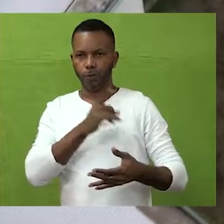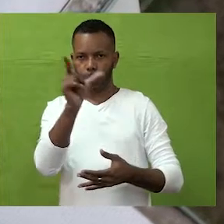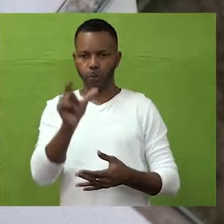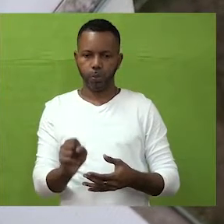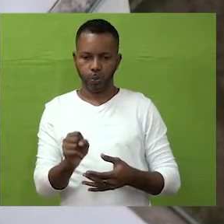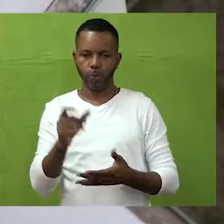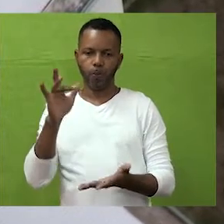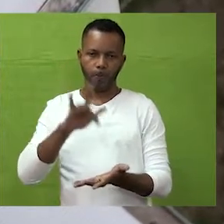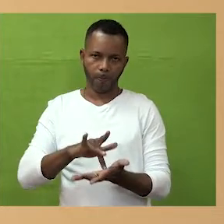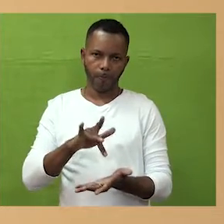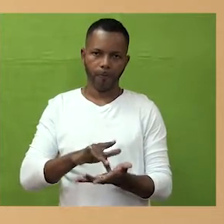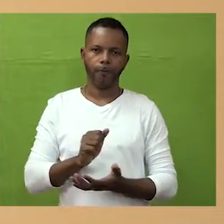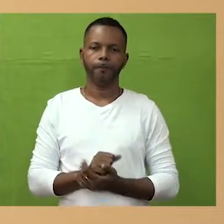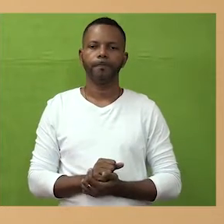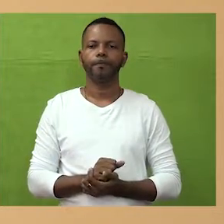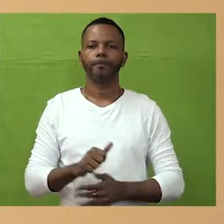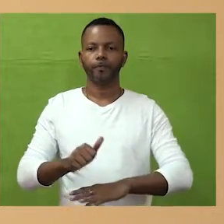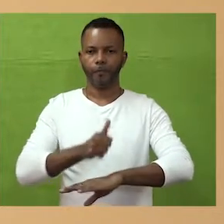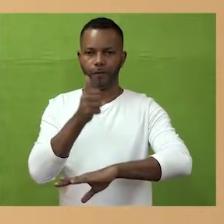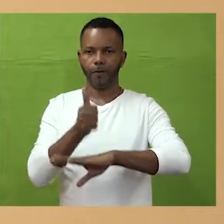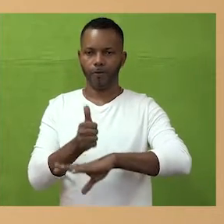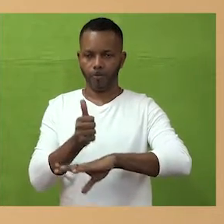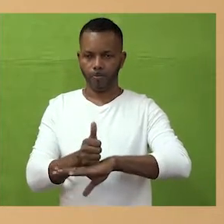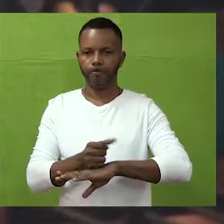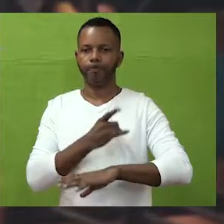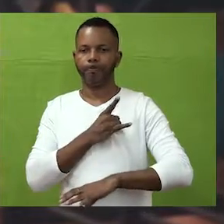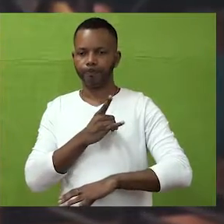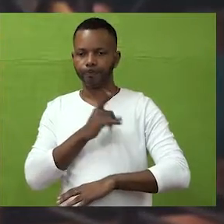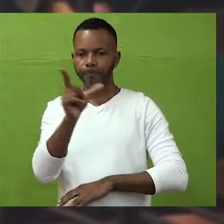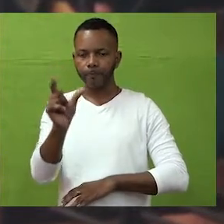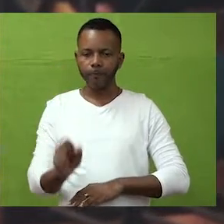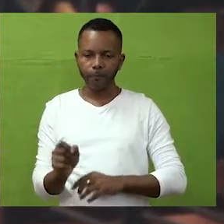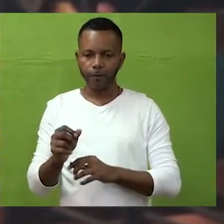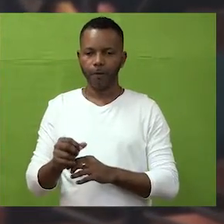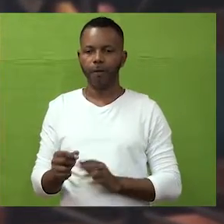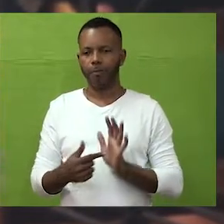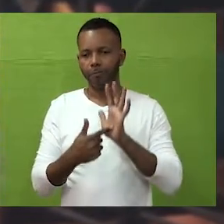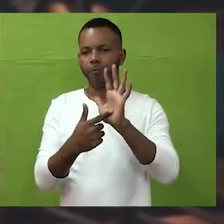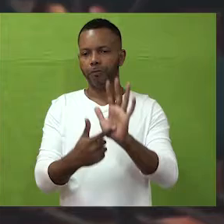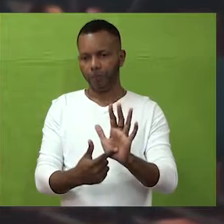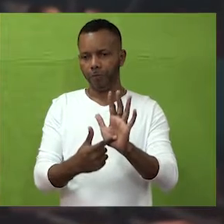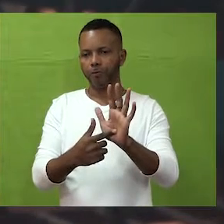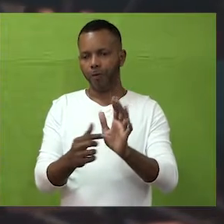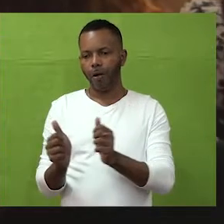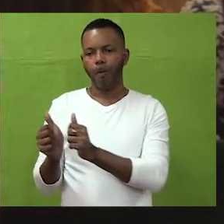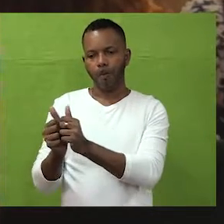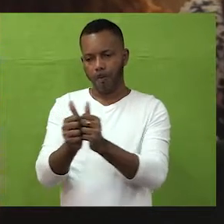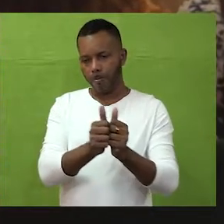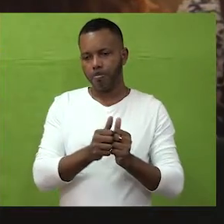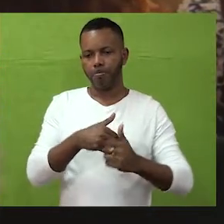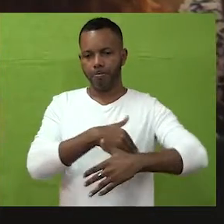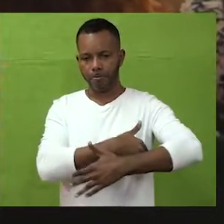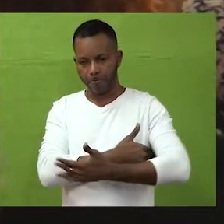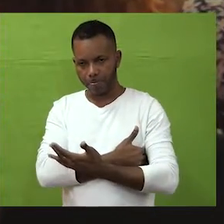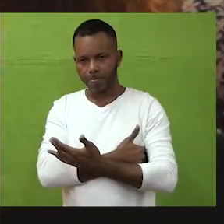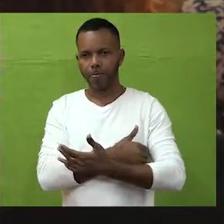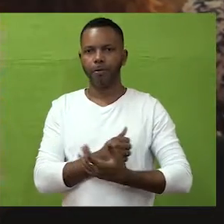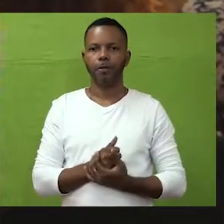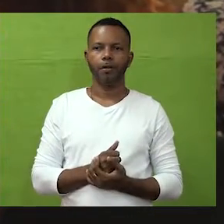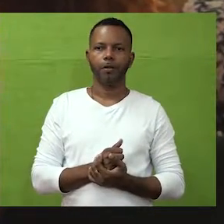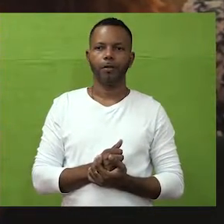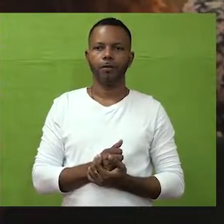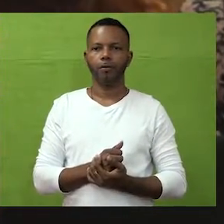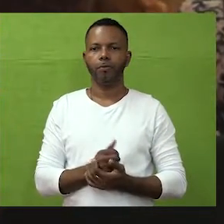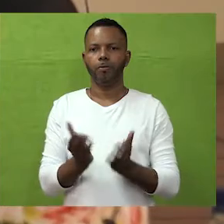cronograma que la misma institución diseña para el cumplimiento de estas. El rector de la Unipacífico, Arlin Valverde Solís, resaltó el acompañamiento del